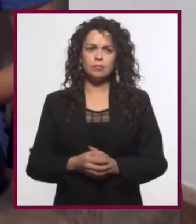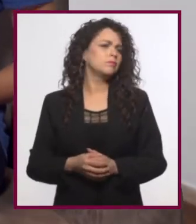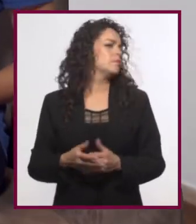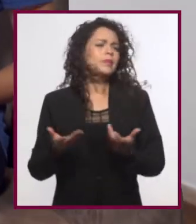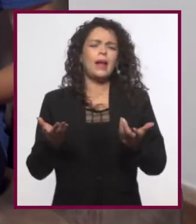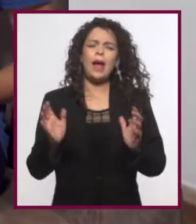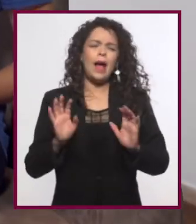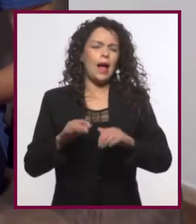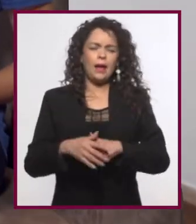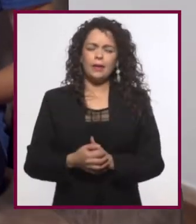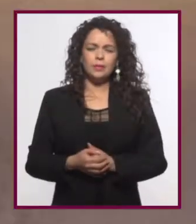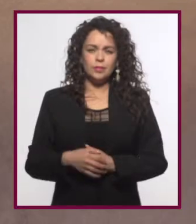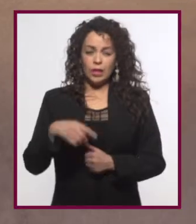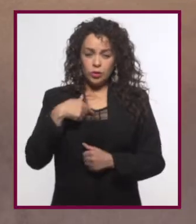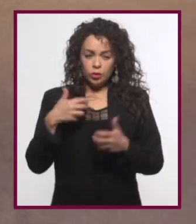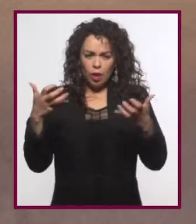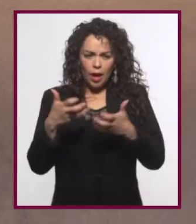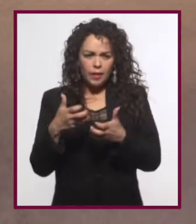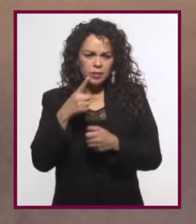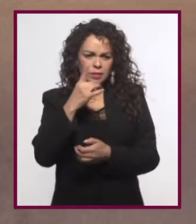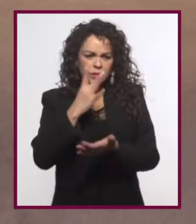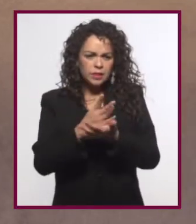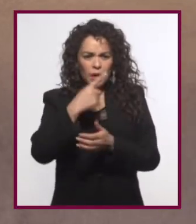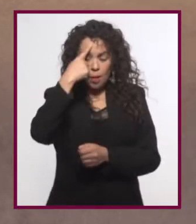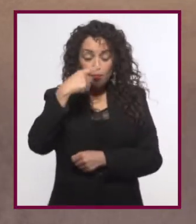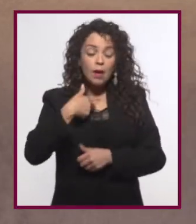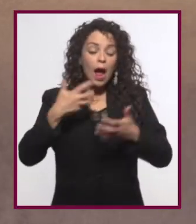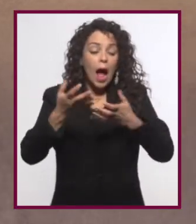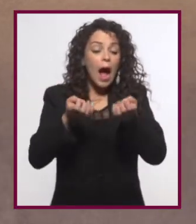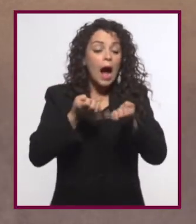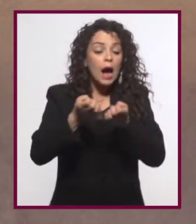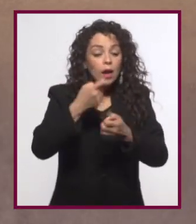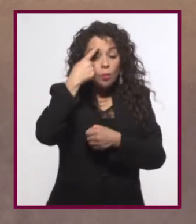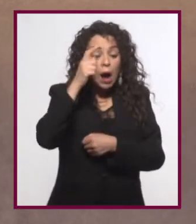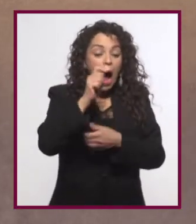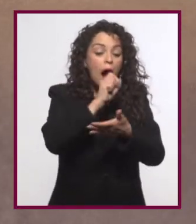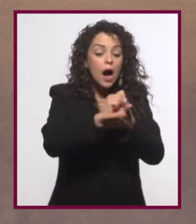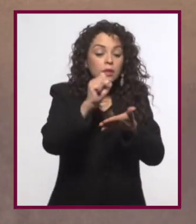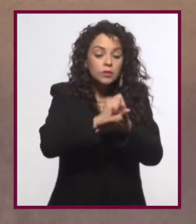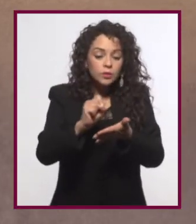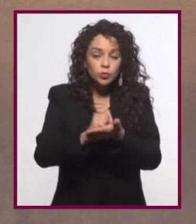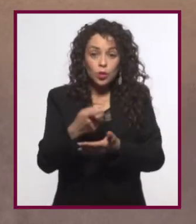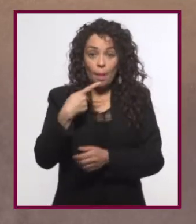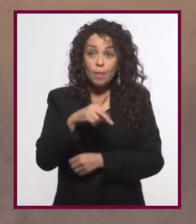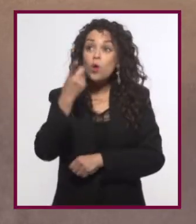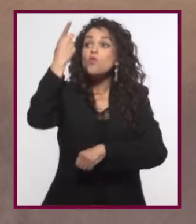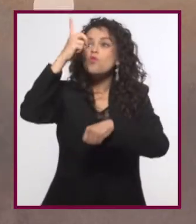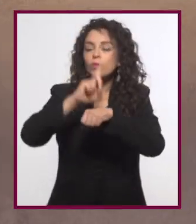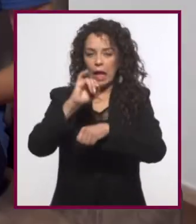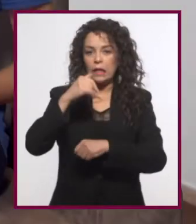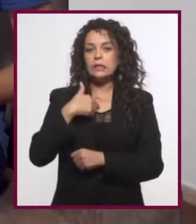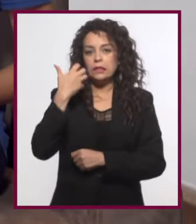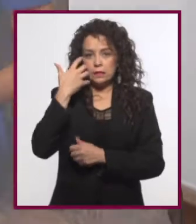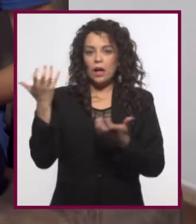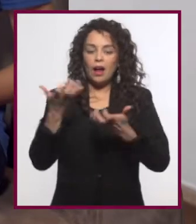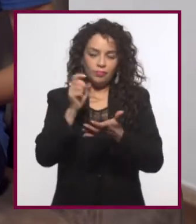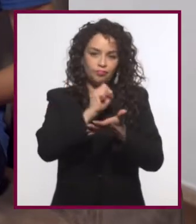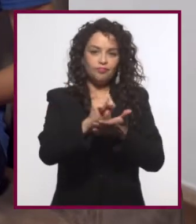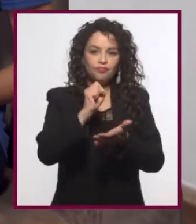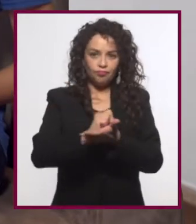No. Esto que estoy haciendo es solo para ejercitar mi escritura. Pero algún día sí quiero escribir,